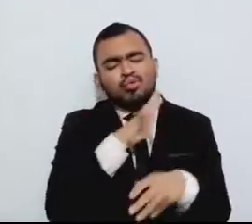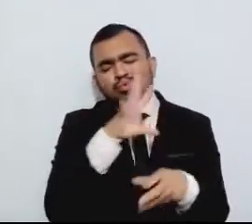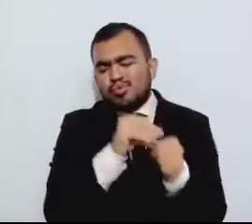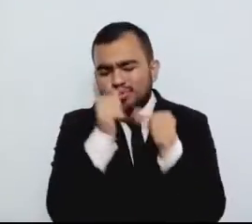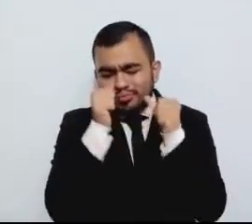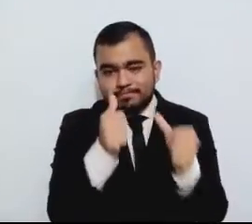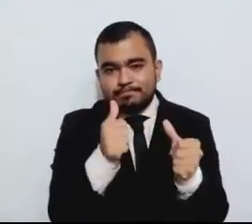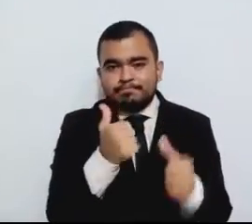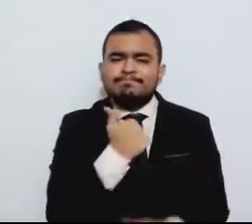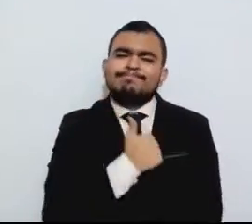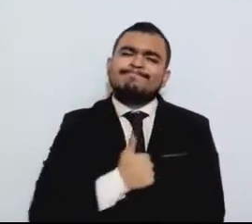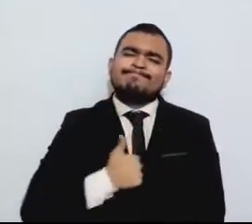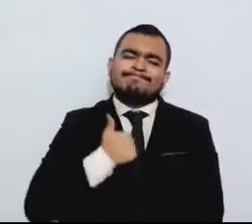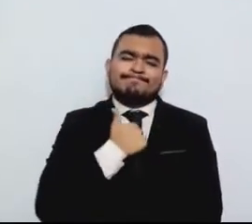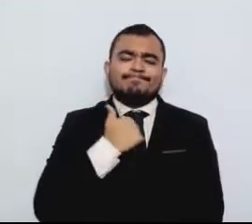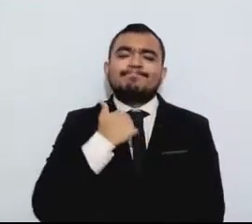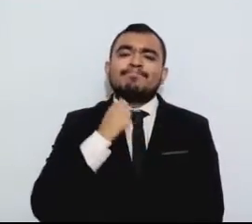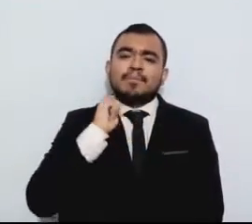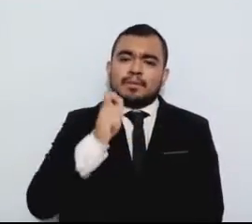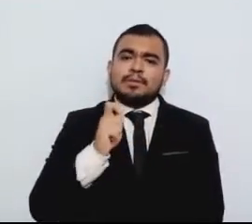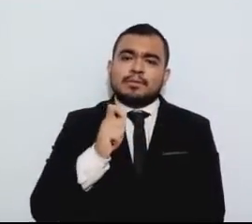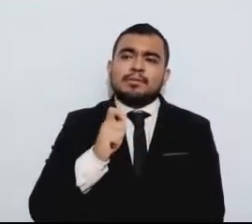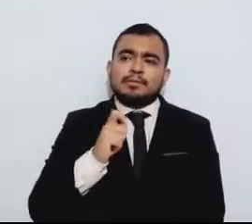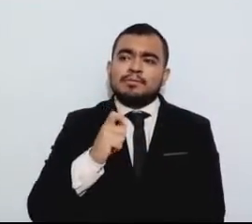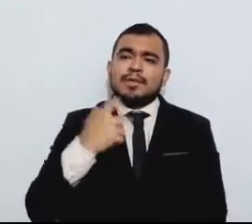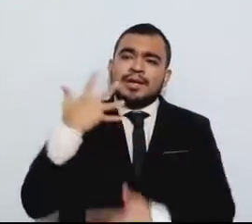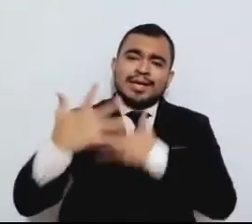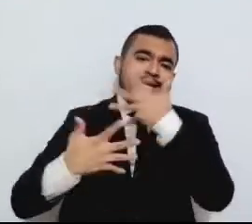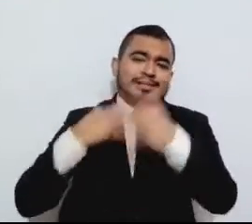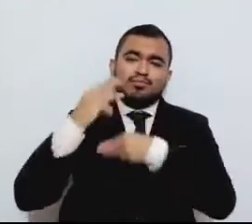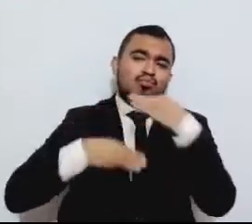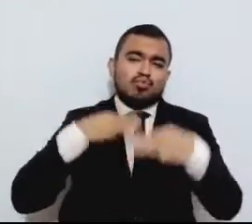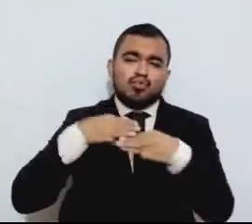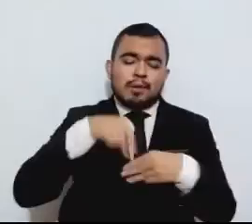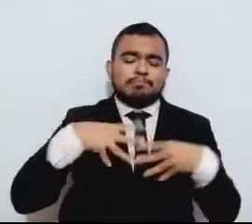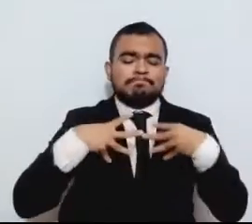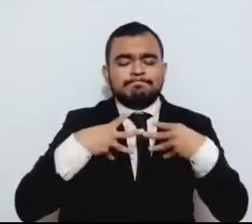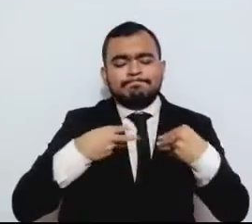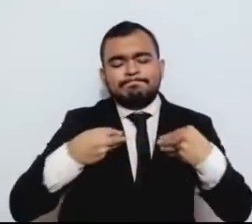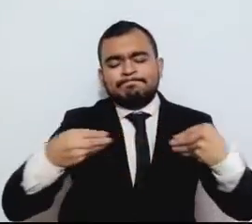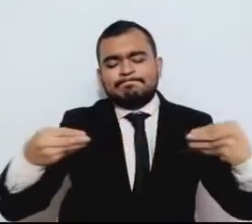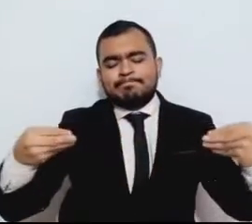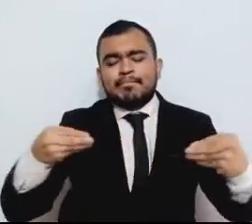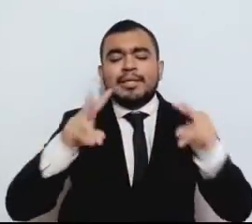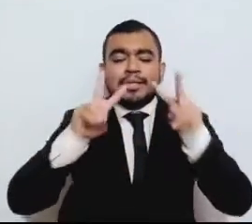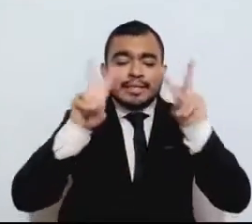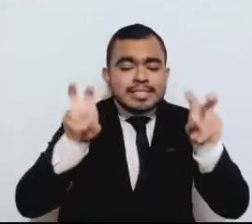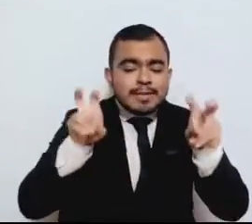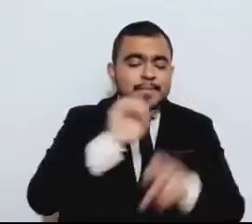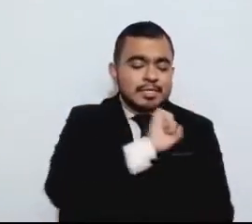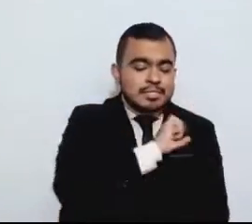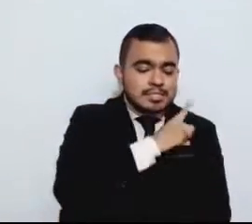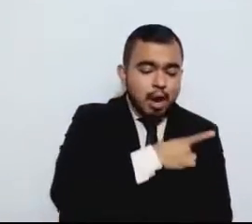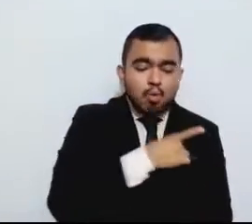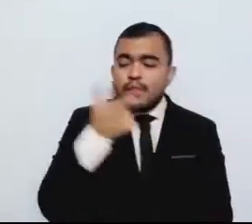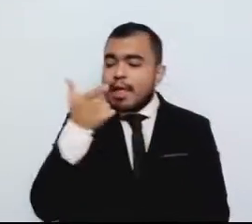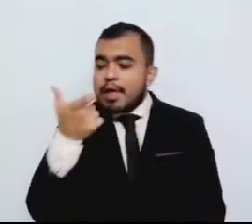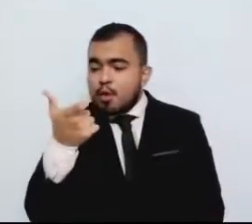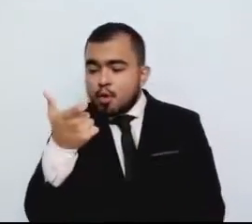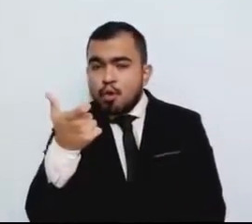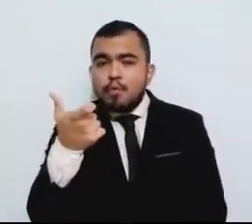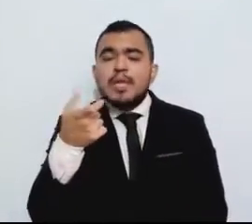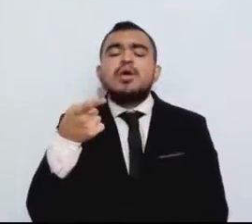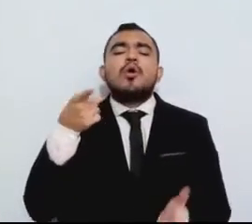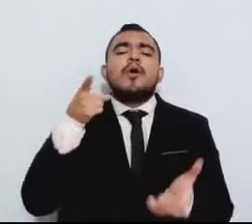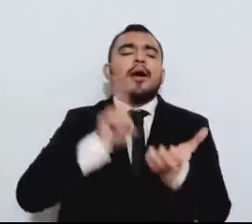mundial que ha provocado la pandemia, en términos sociales, de salud y económicos, está arrojando saldos